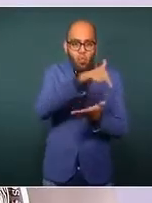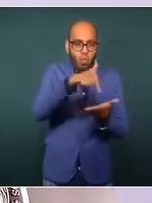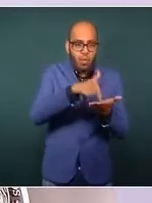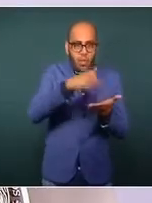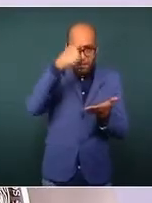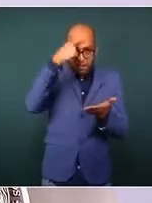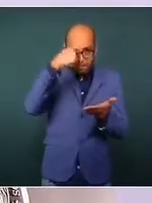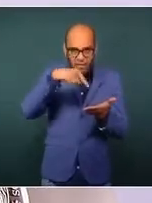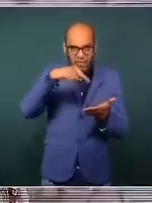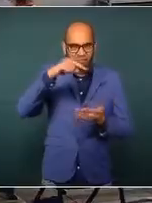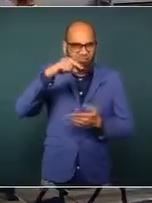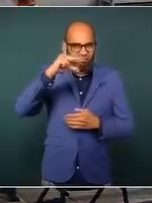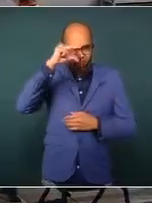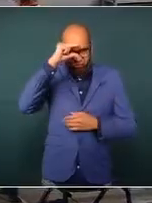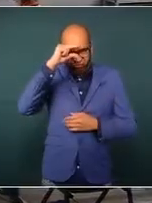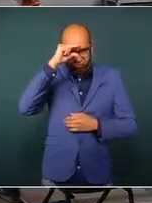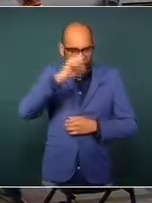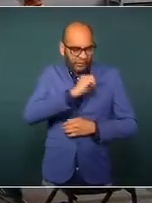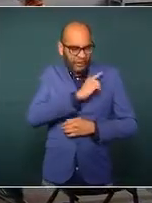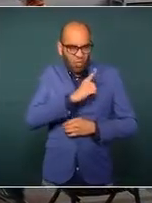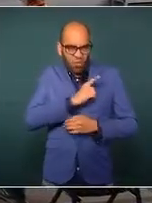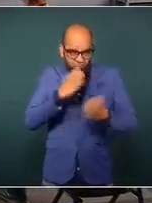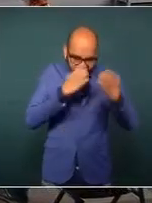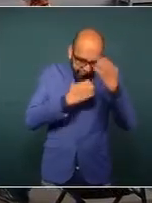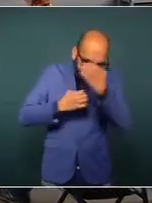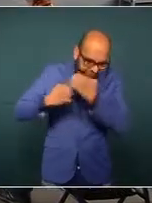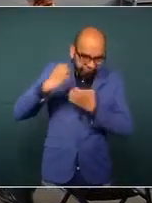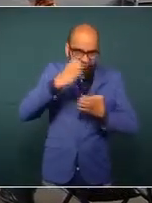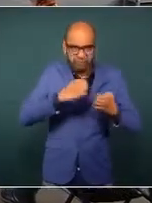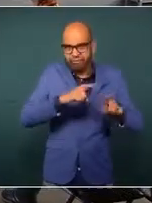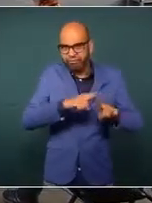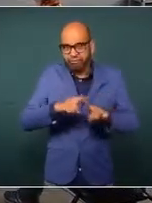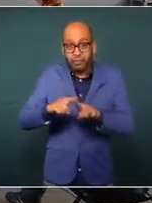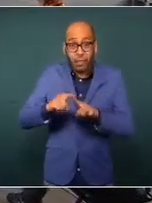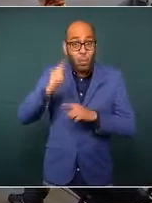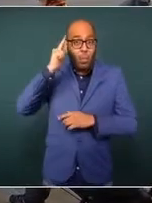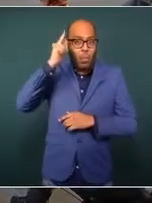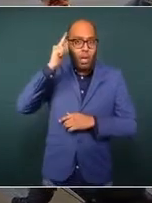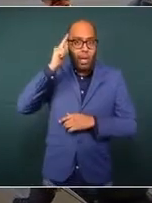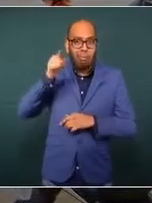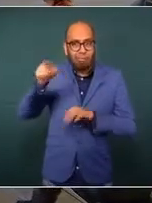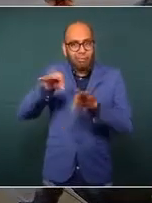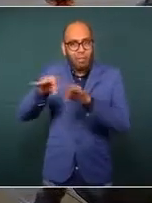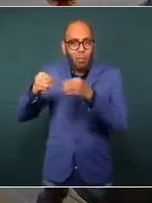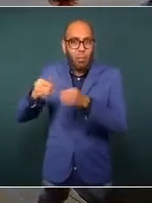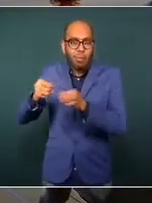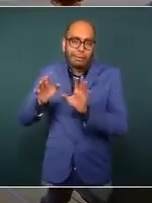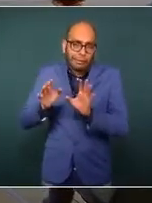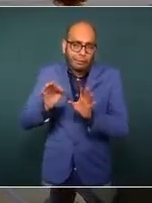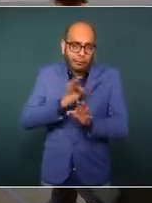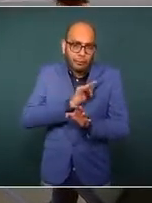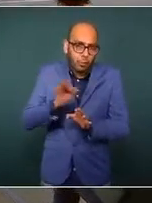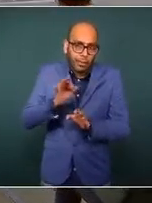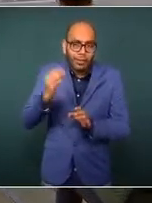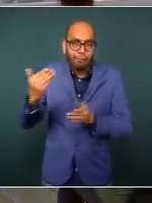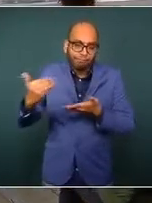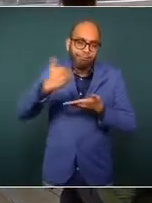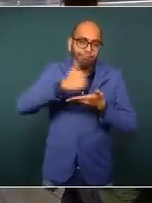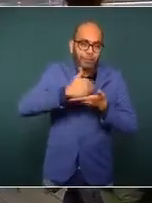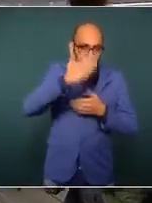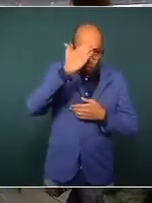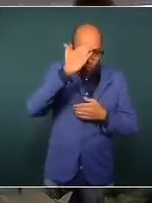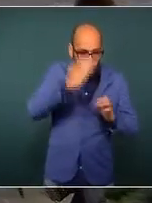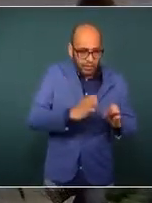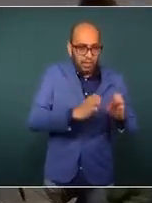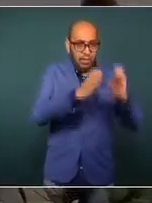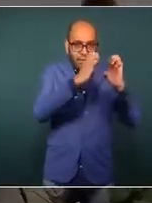está aquí muy cerca por cierto unas cuadras de aquí ojalá y la agenda lo permita me encantaría que lo conociera porque en medio de